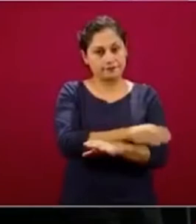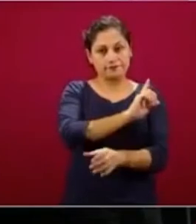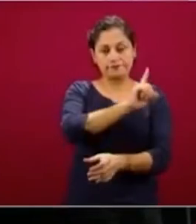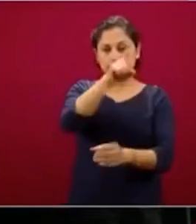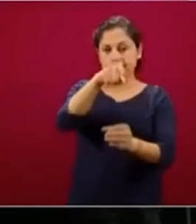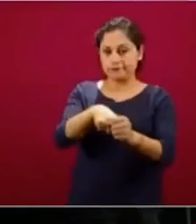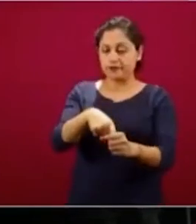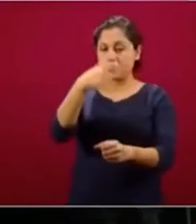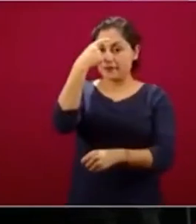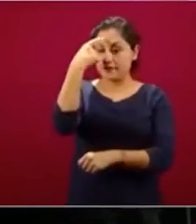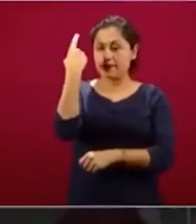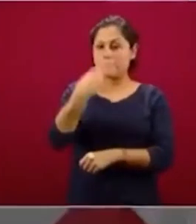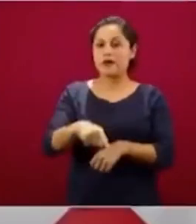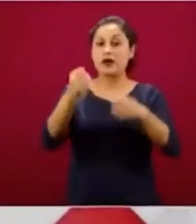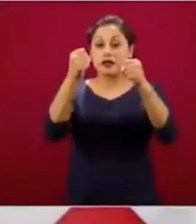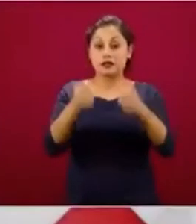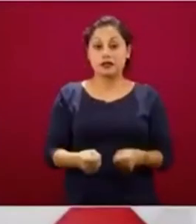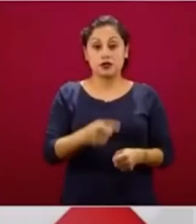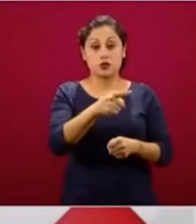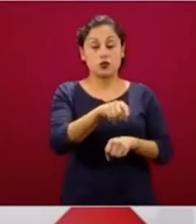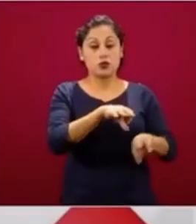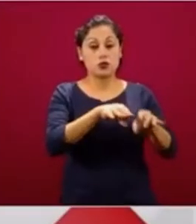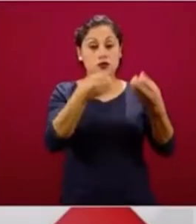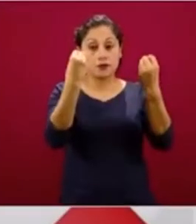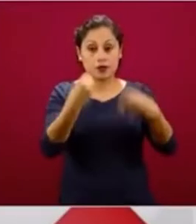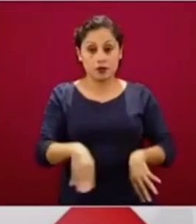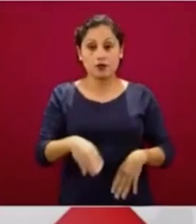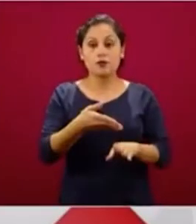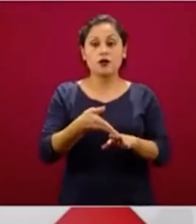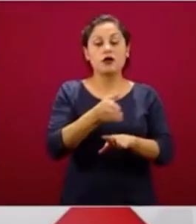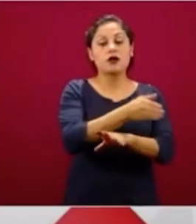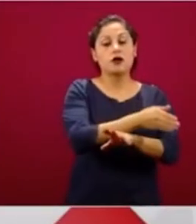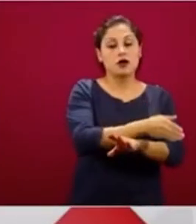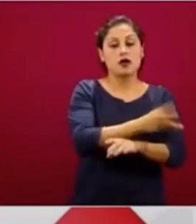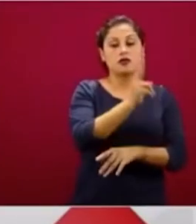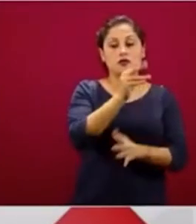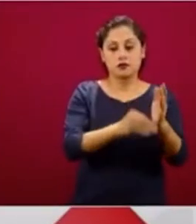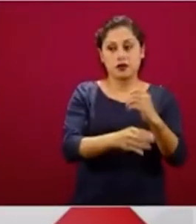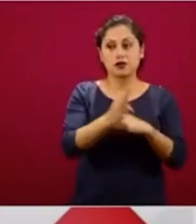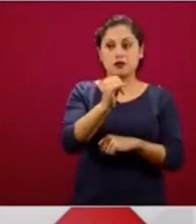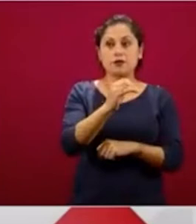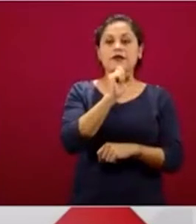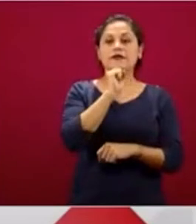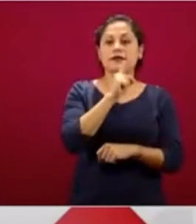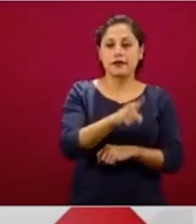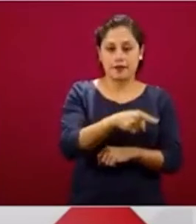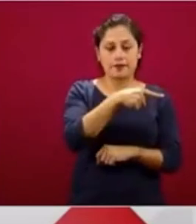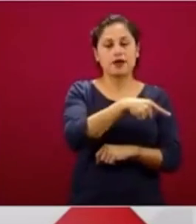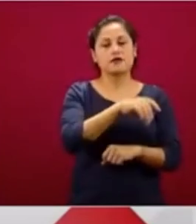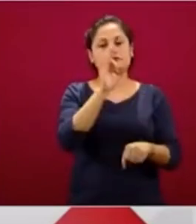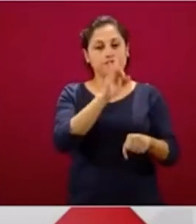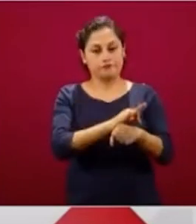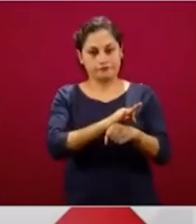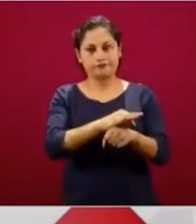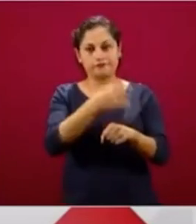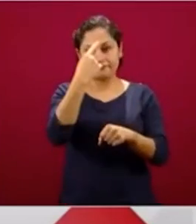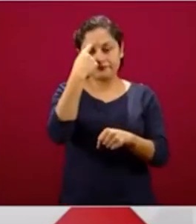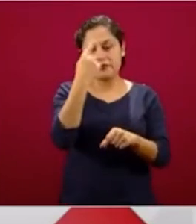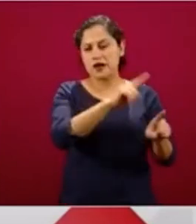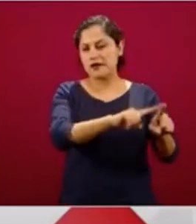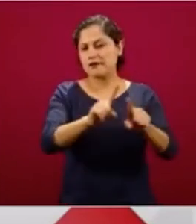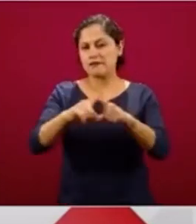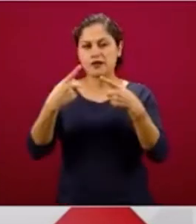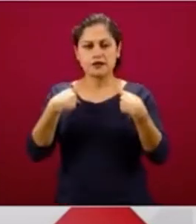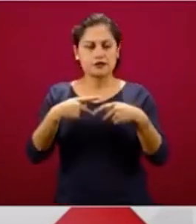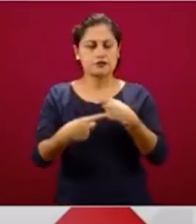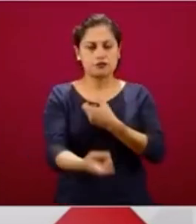desempleo sólo aplicaba para aquellos que habían sacado su crédito posterior a 2009. Este seguro es universal para cualquier acreditado que hubiera estado